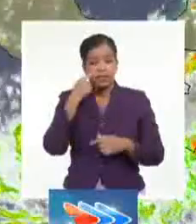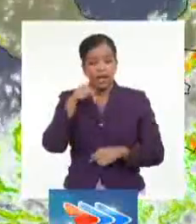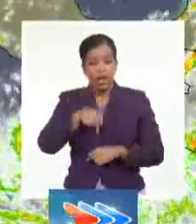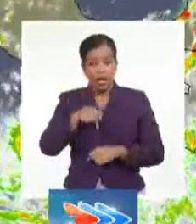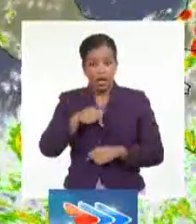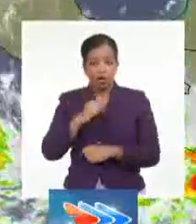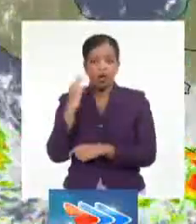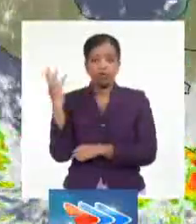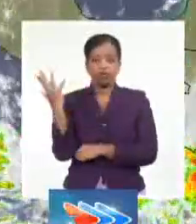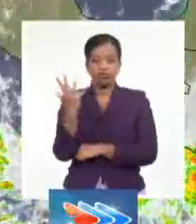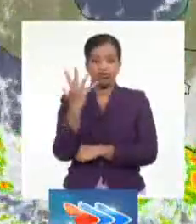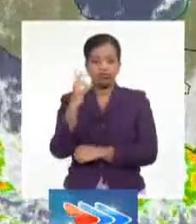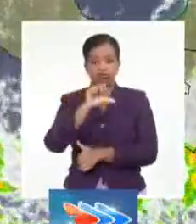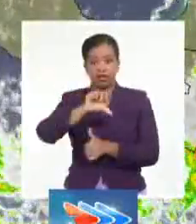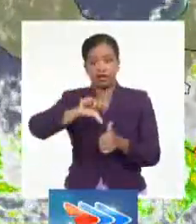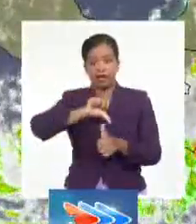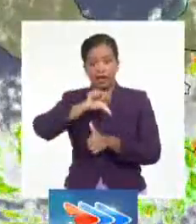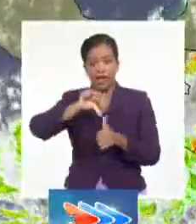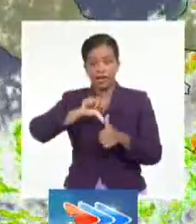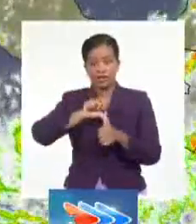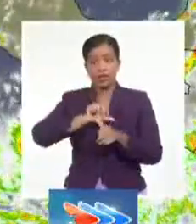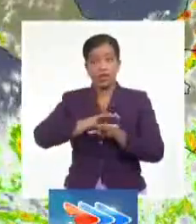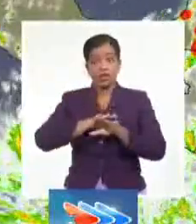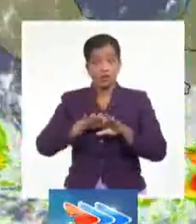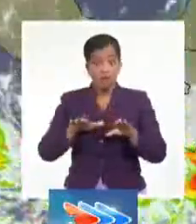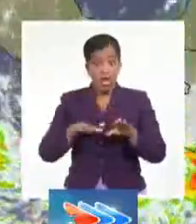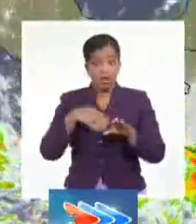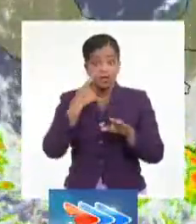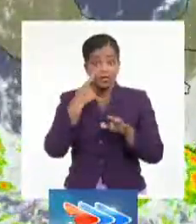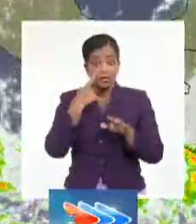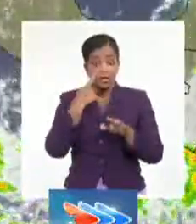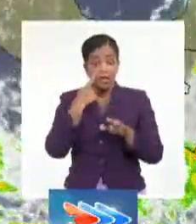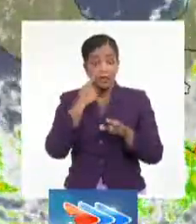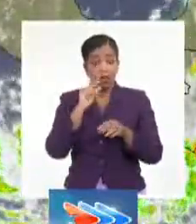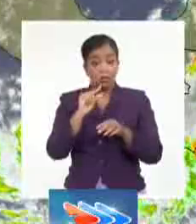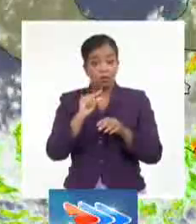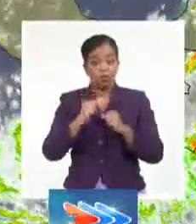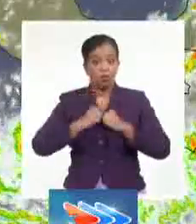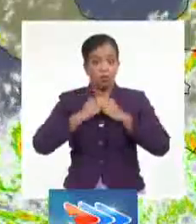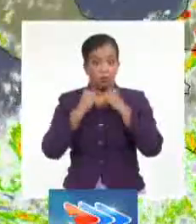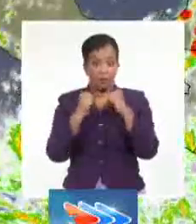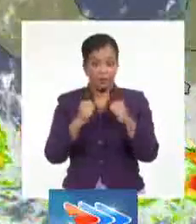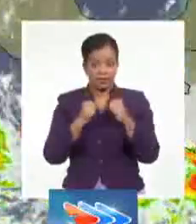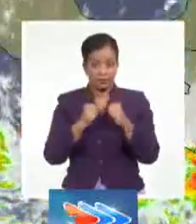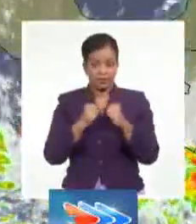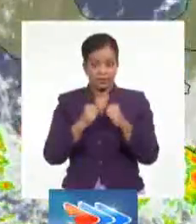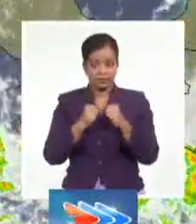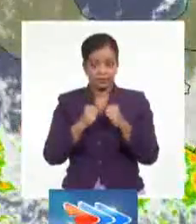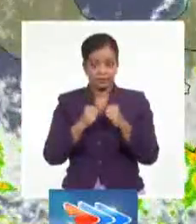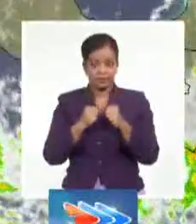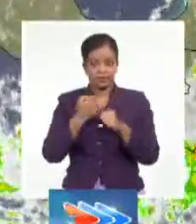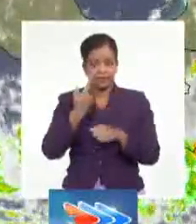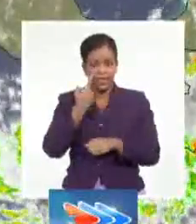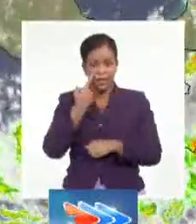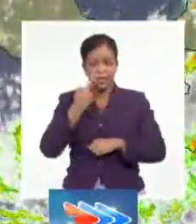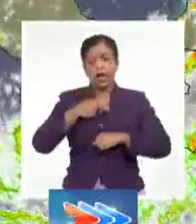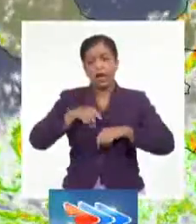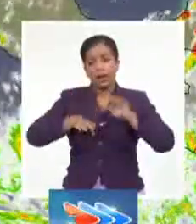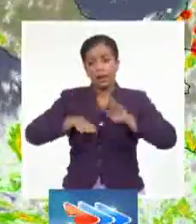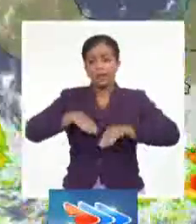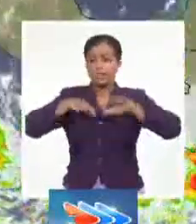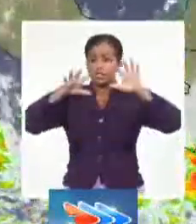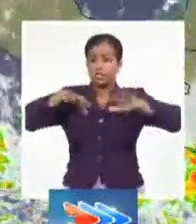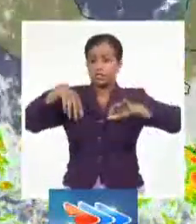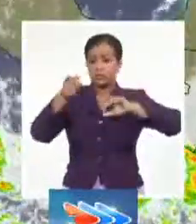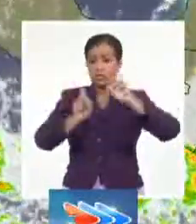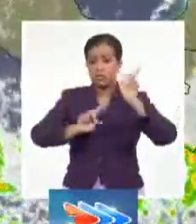por el mar Caribe Oriental y que ya tiene asociado una zona de bajas presiones. Continúa generando desorganizada actividad de chubascos y tormentas